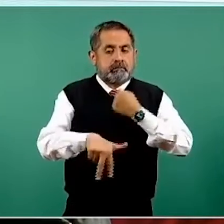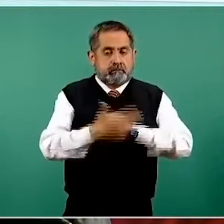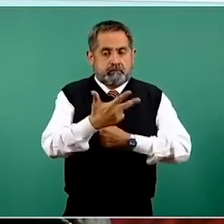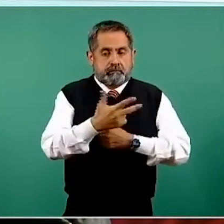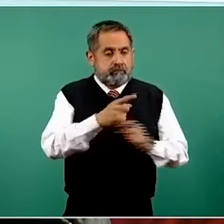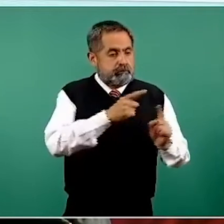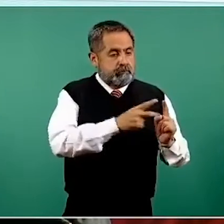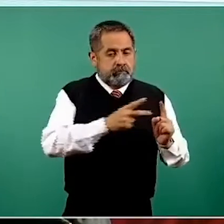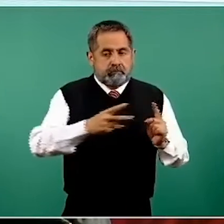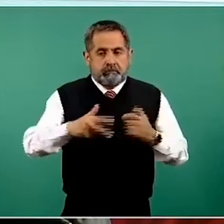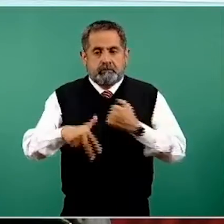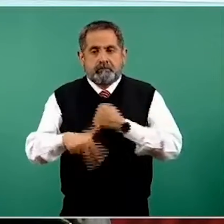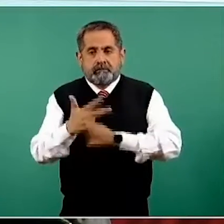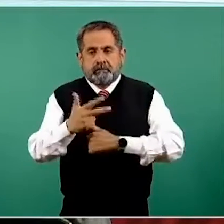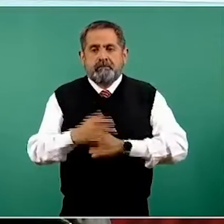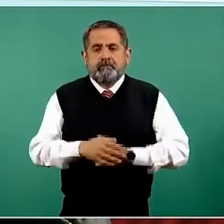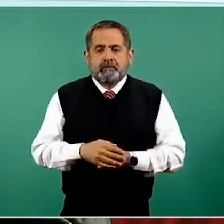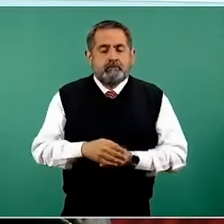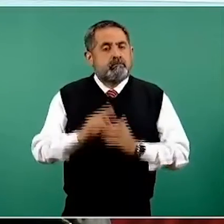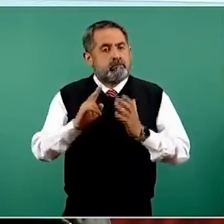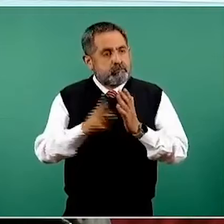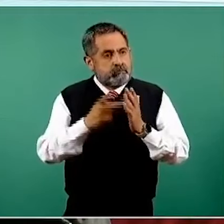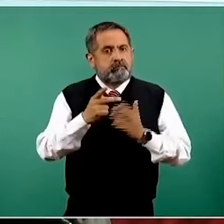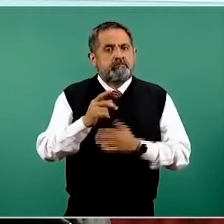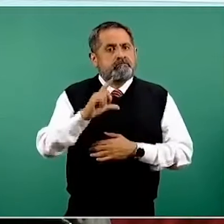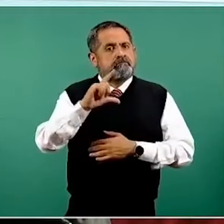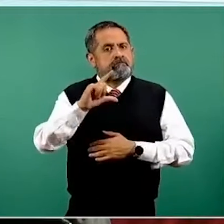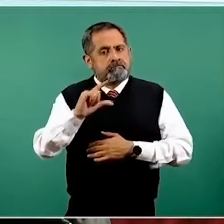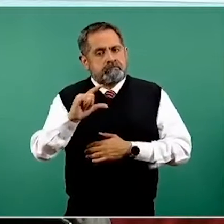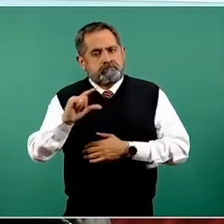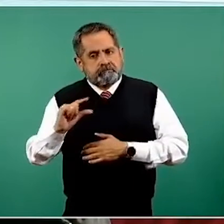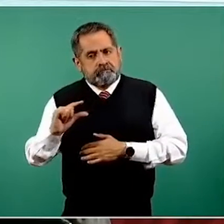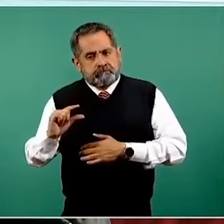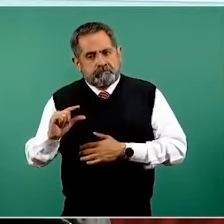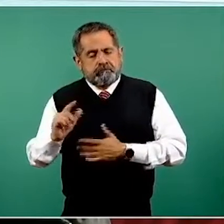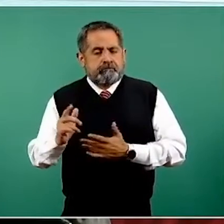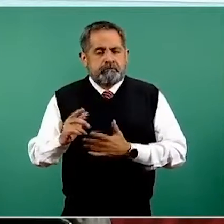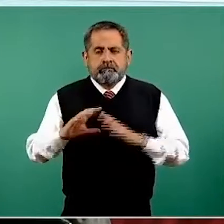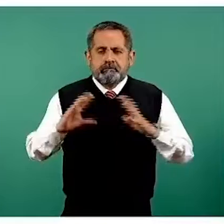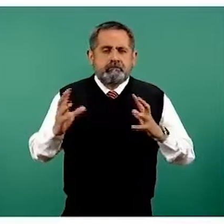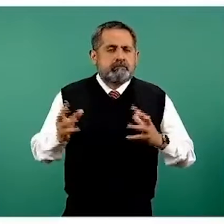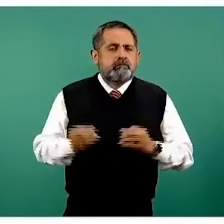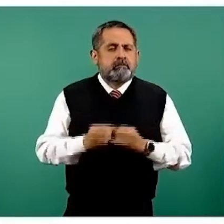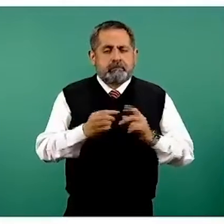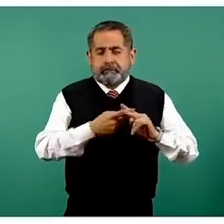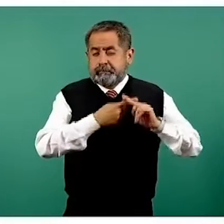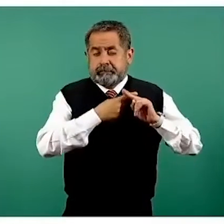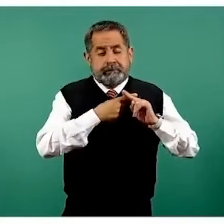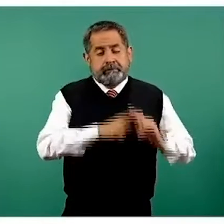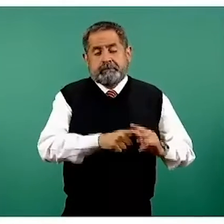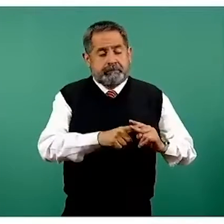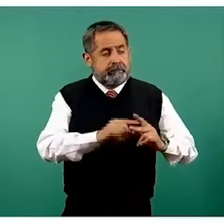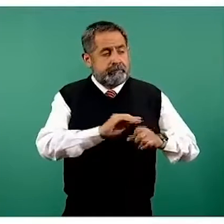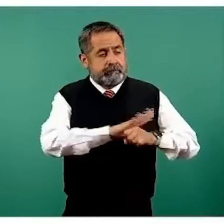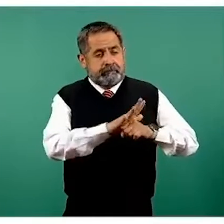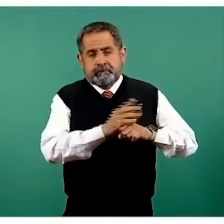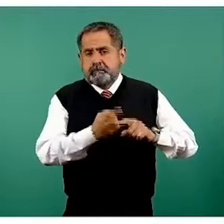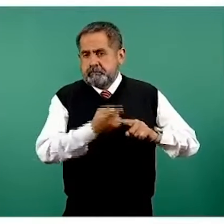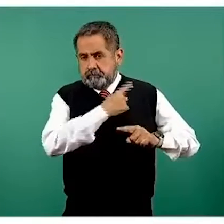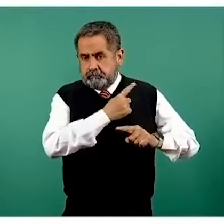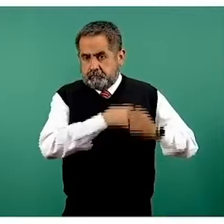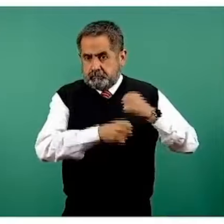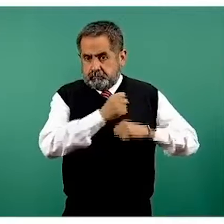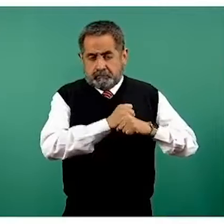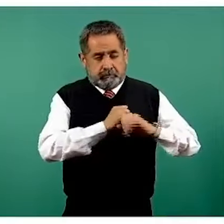vemos que hay nuevamente un descenso. Para efectos de la carga acumulada, es decir, desde que inició la epidemia el año pasado,